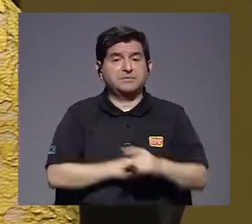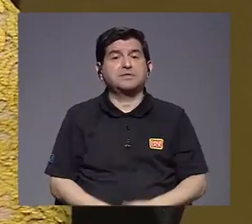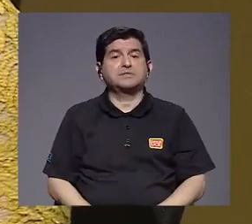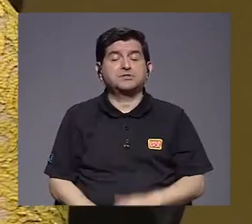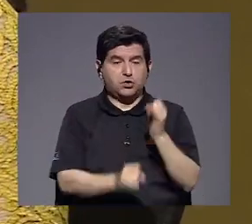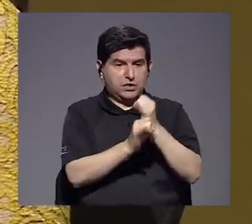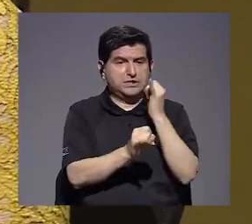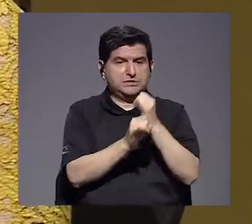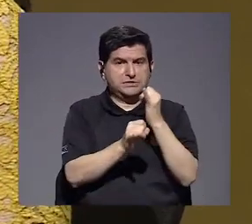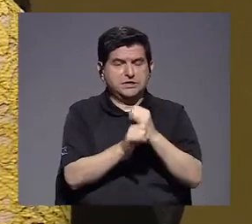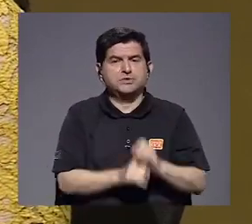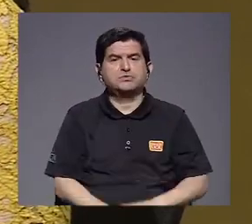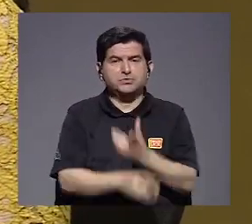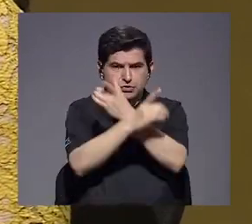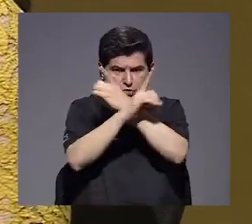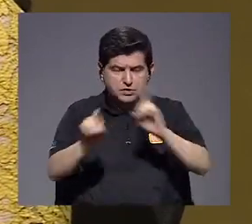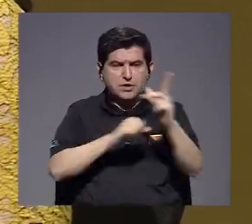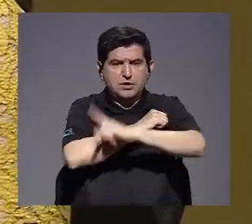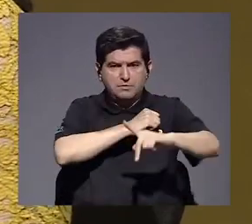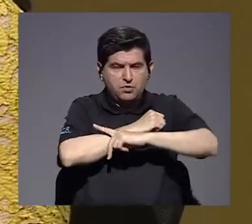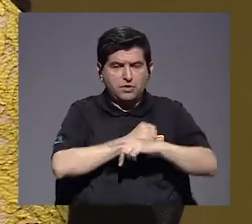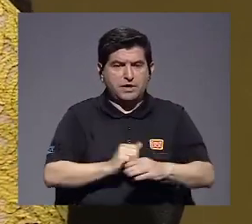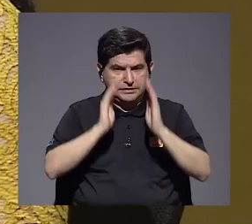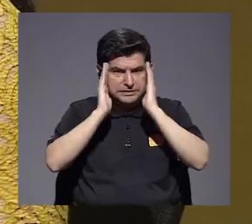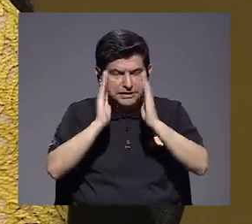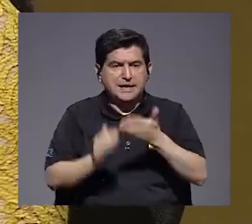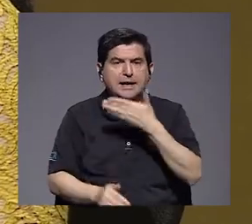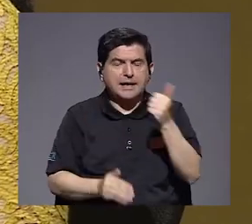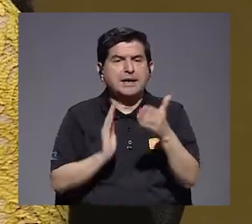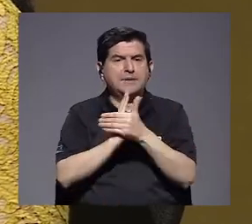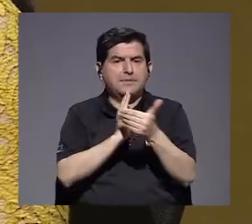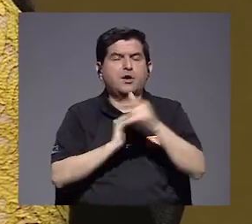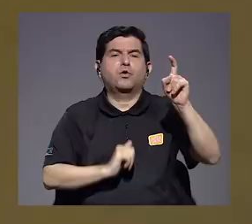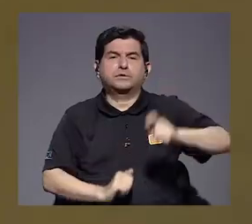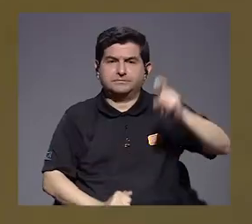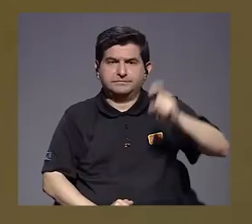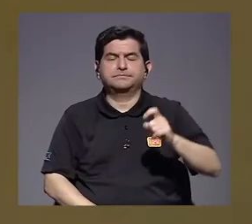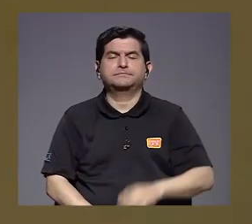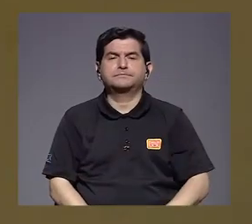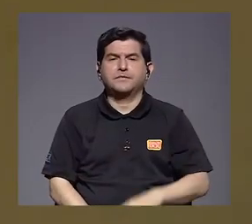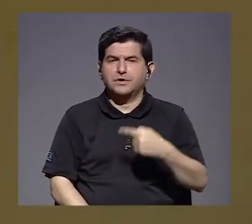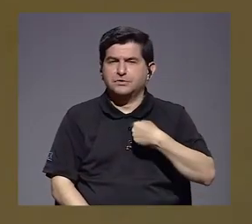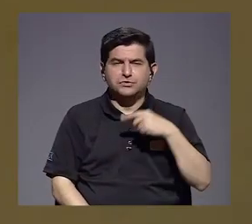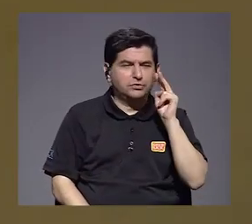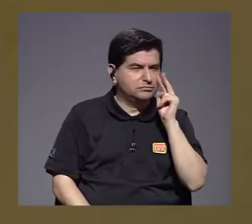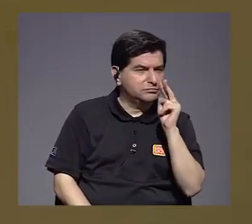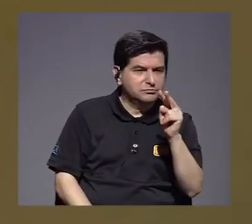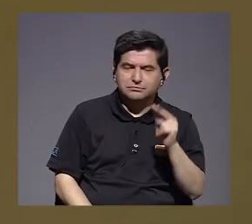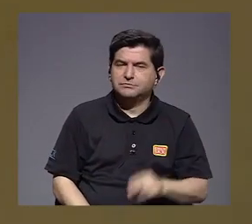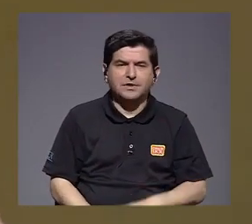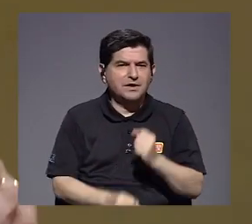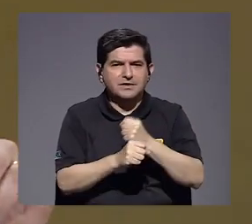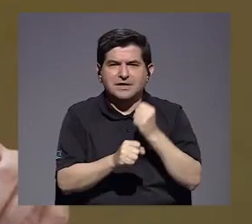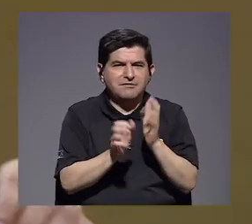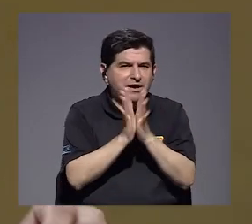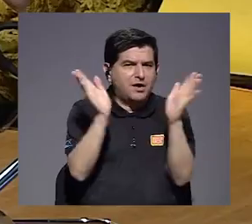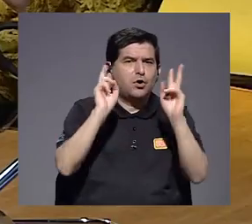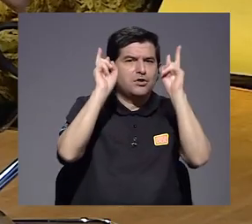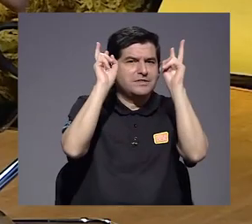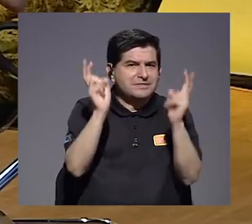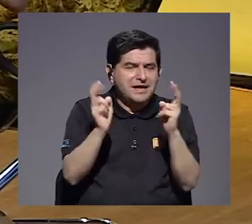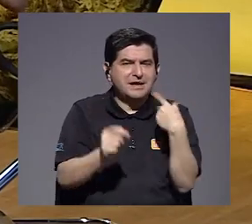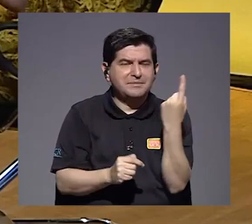institucionalidad democrática de nuestro país y necesitamos el mejor talento para eso. Entonces, yo no lo visualizo, el empleo público, como un tema